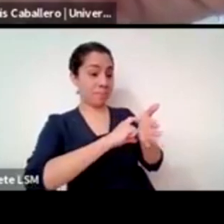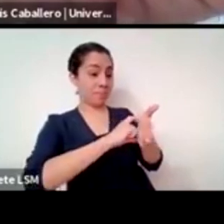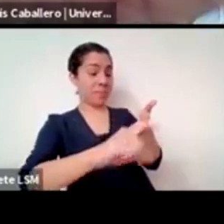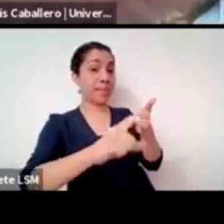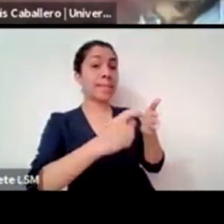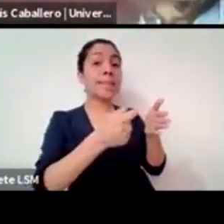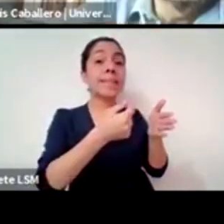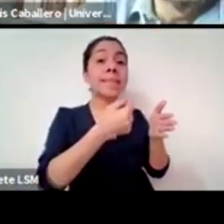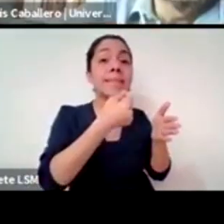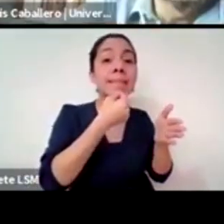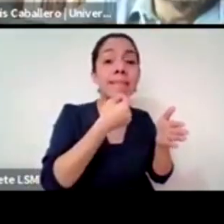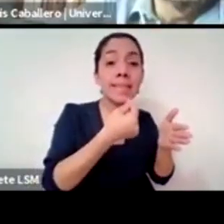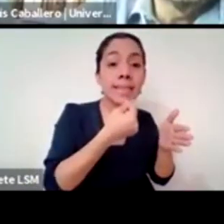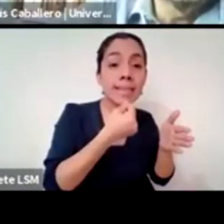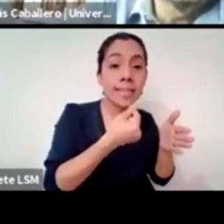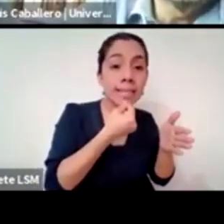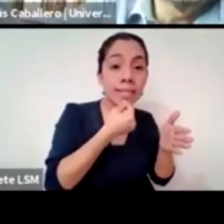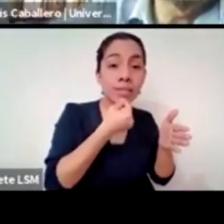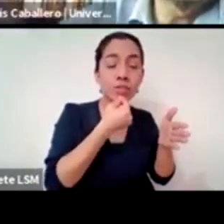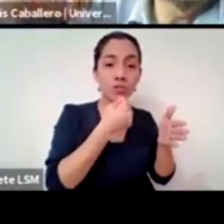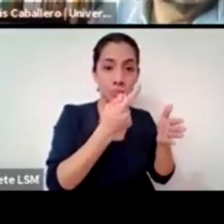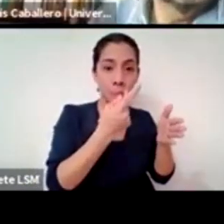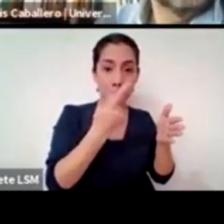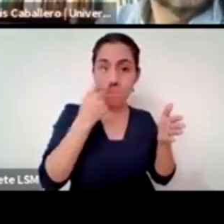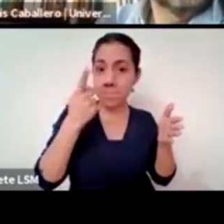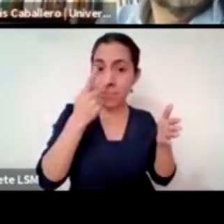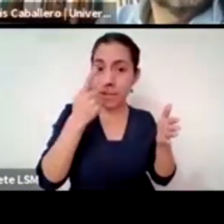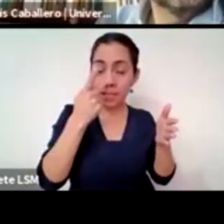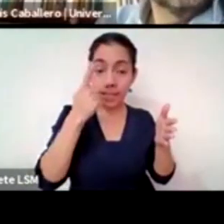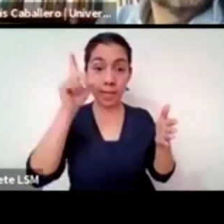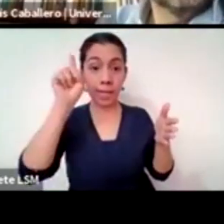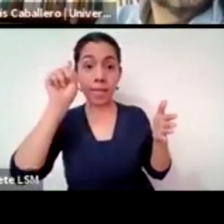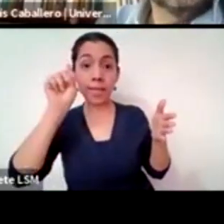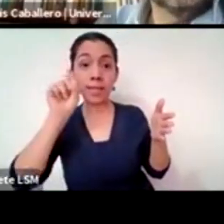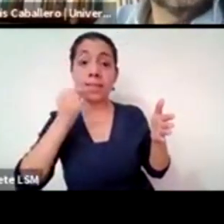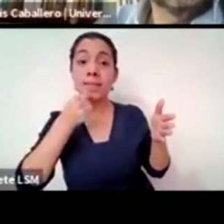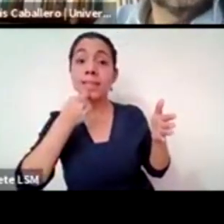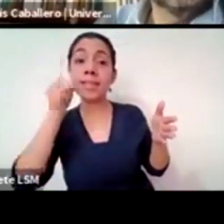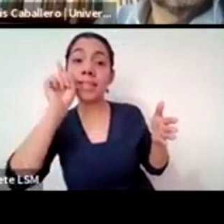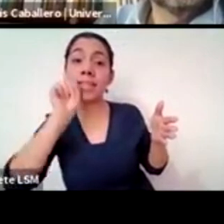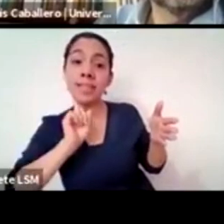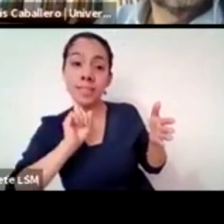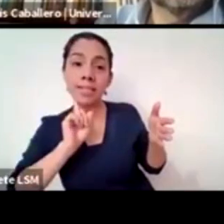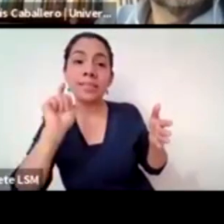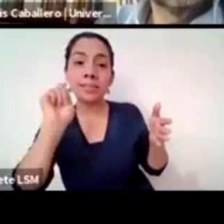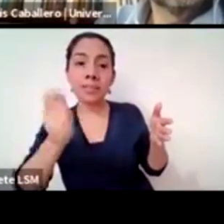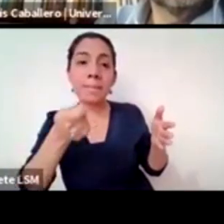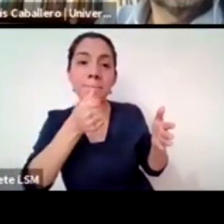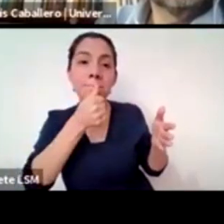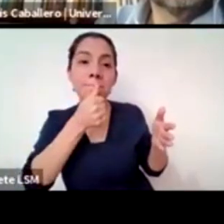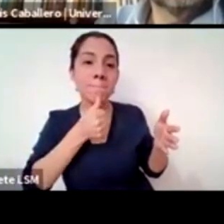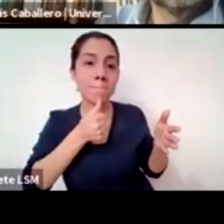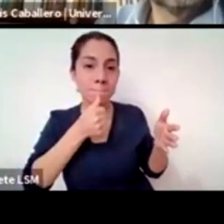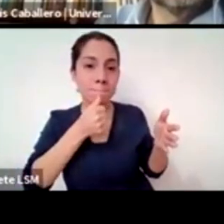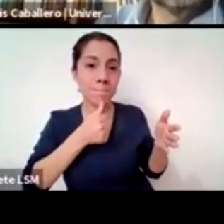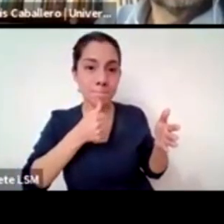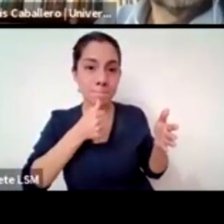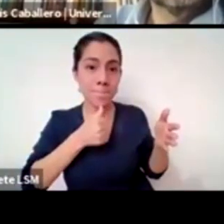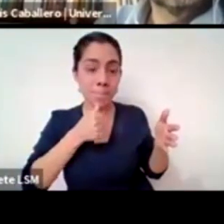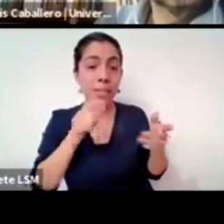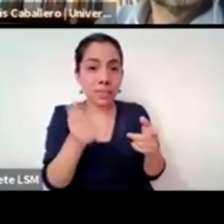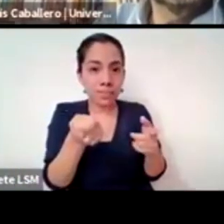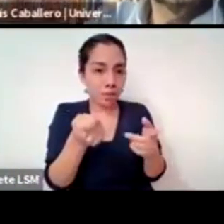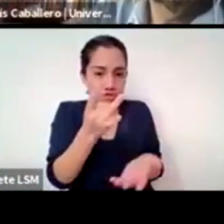las niñas tienen vulva que no te confundan clarísimamente esa binariedad sexual